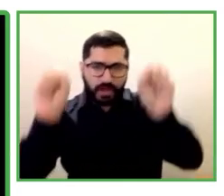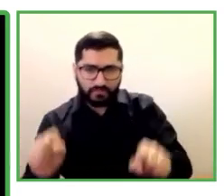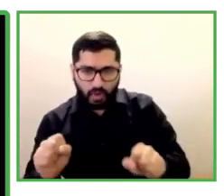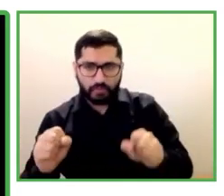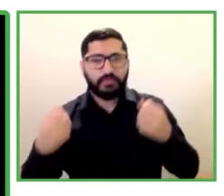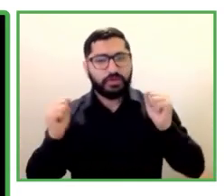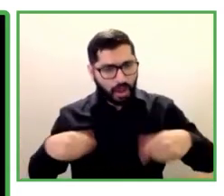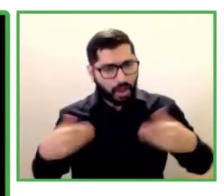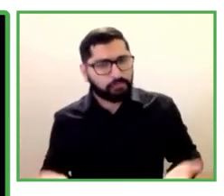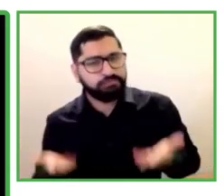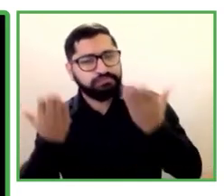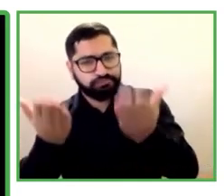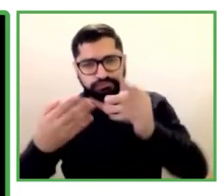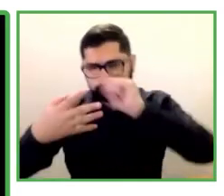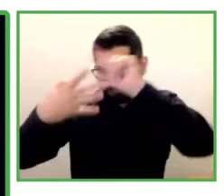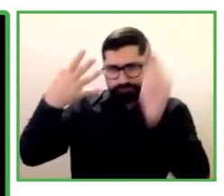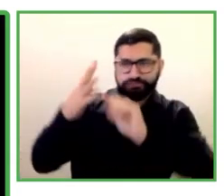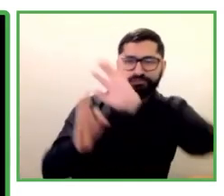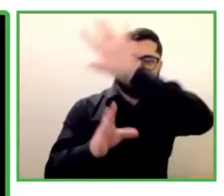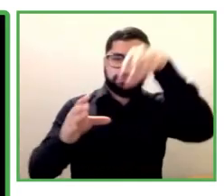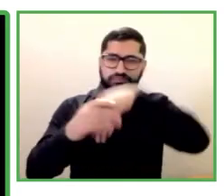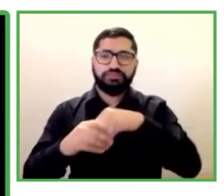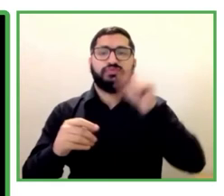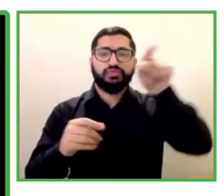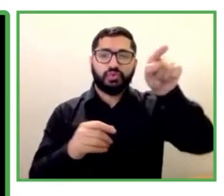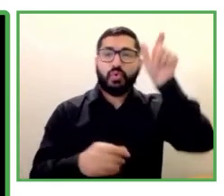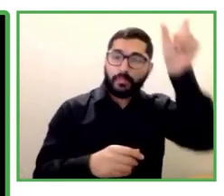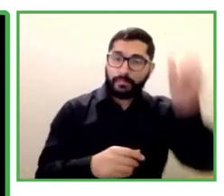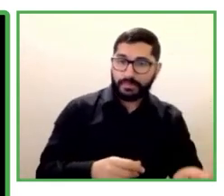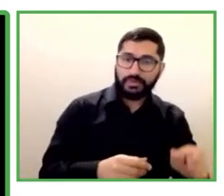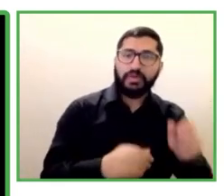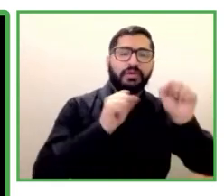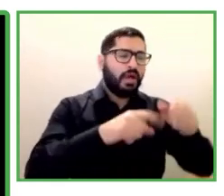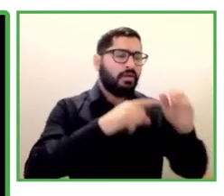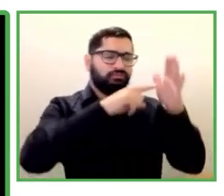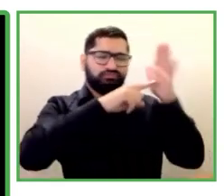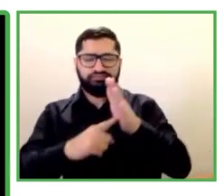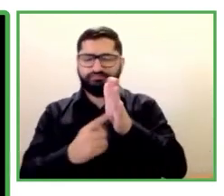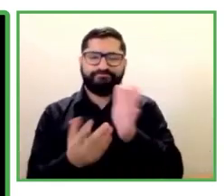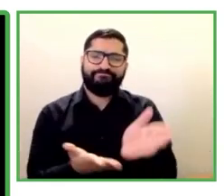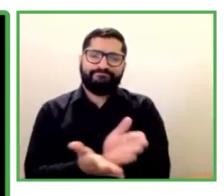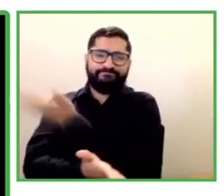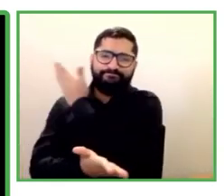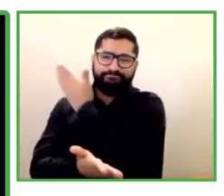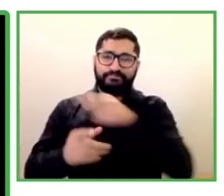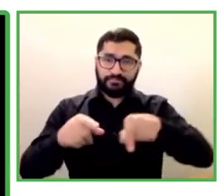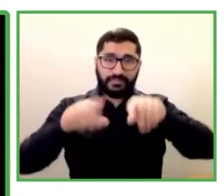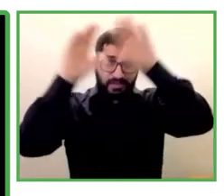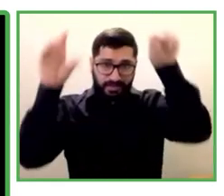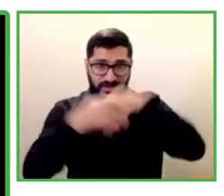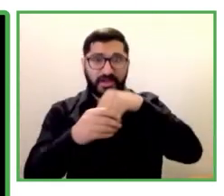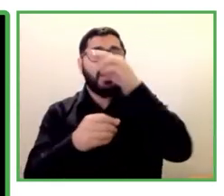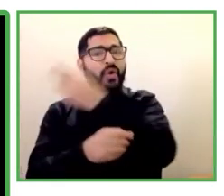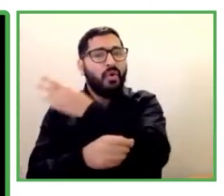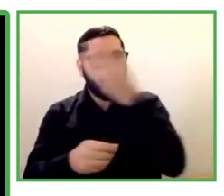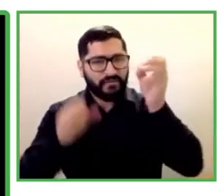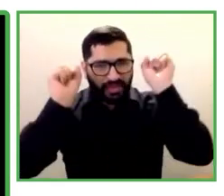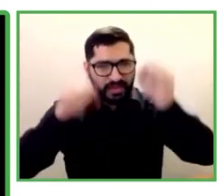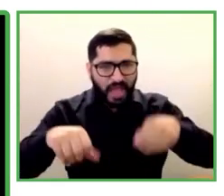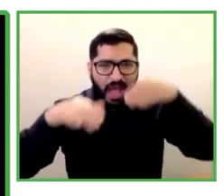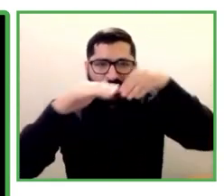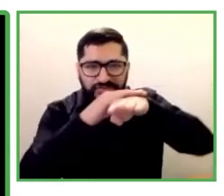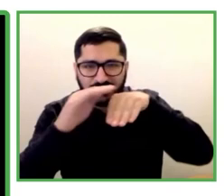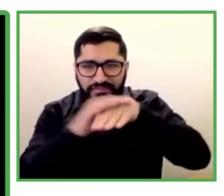todo el sesgo y el prejuicio. Nuestra plataforma de contratación es absolutamente accesible para todos los tipos